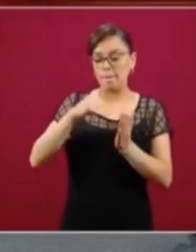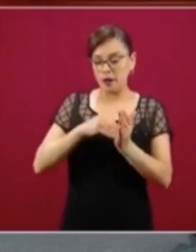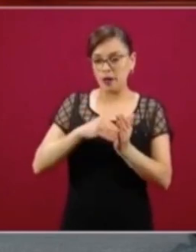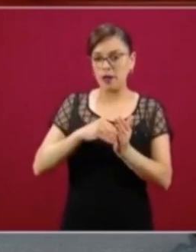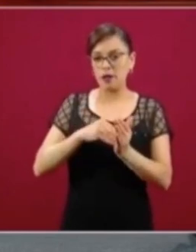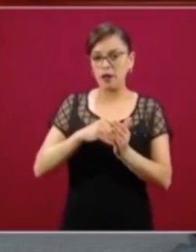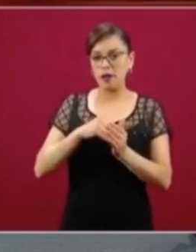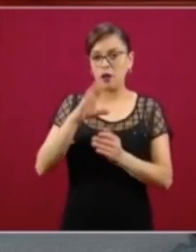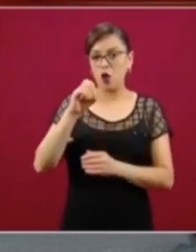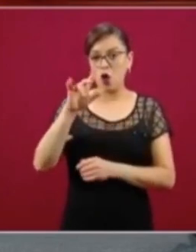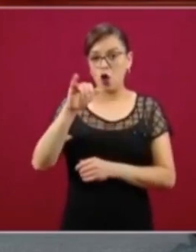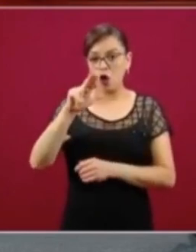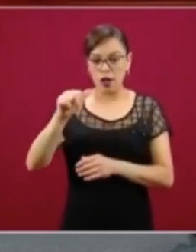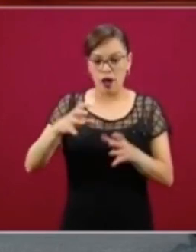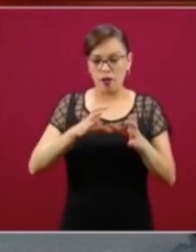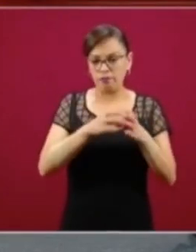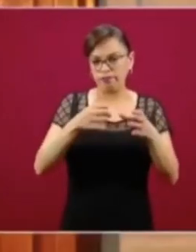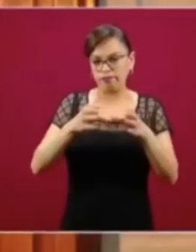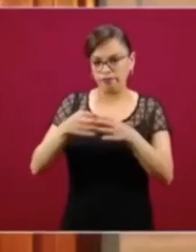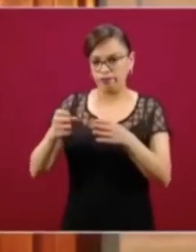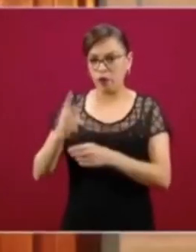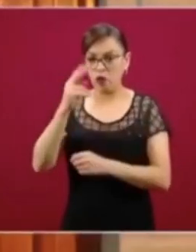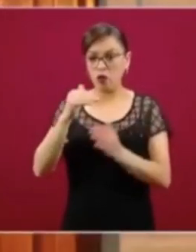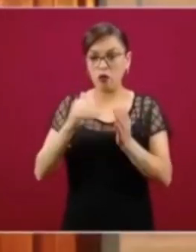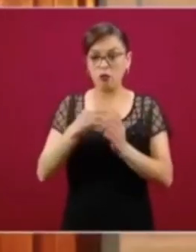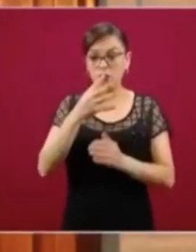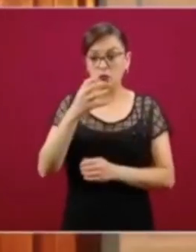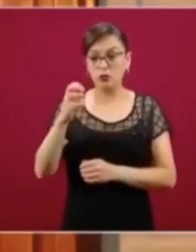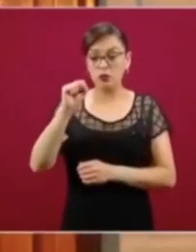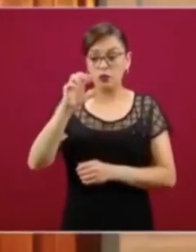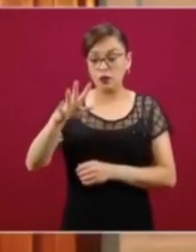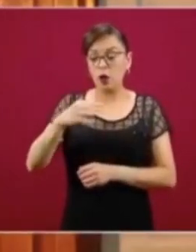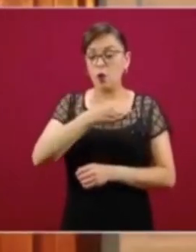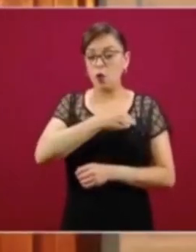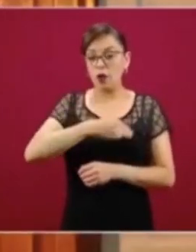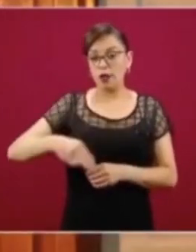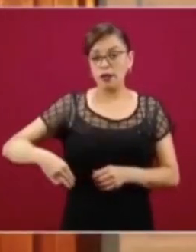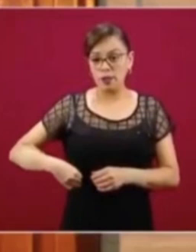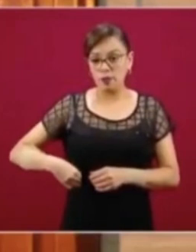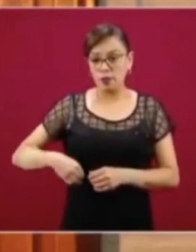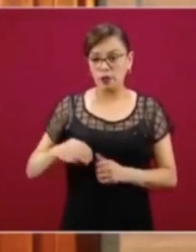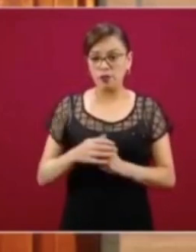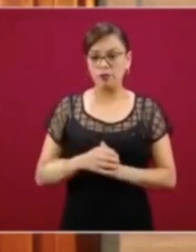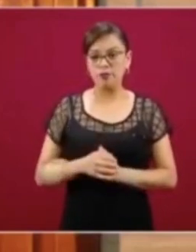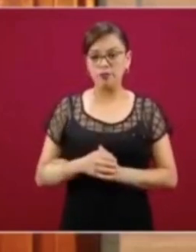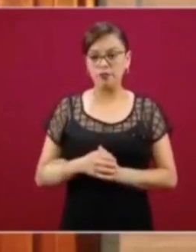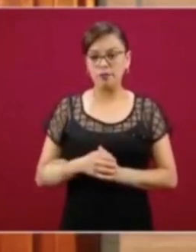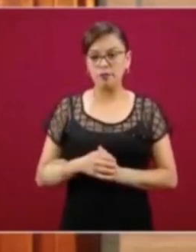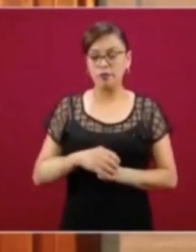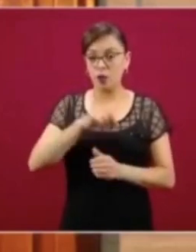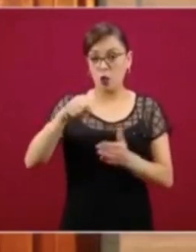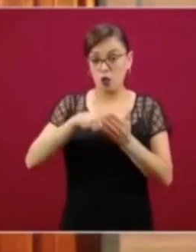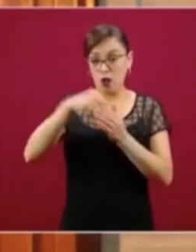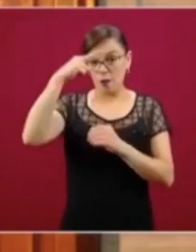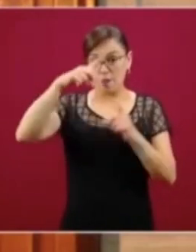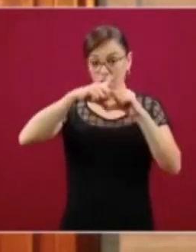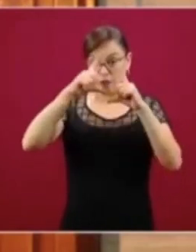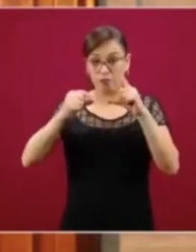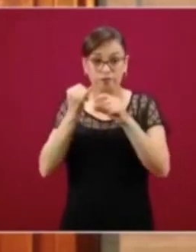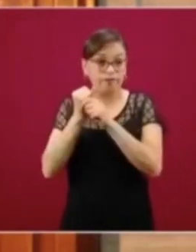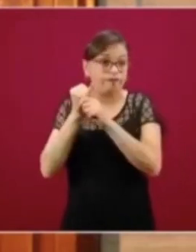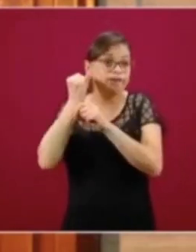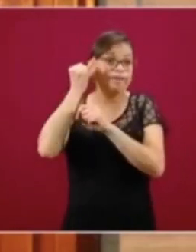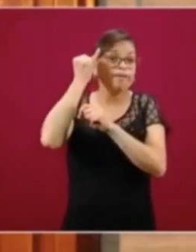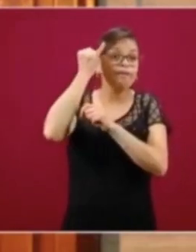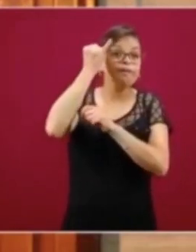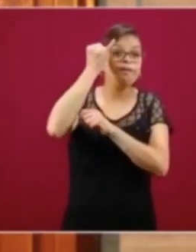de 2 mil cuatrocientos sesenta y cinco municipios. No hay un rincón de México que no se haya visitado y tenemos la evidencia